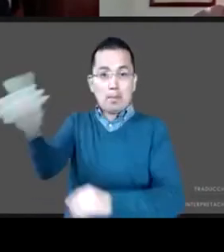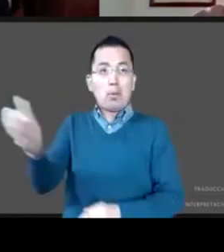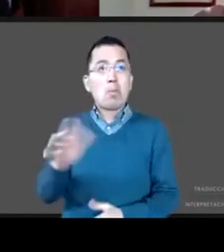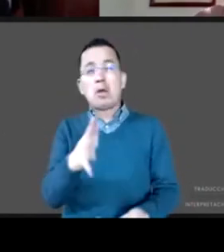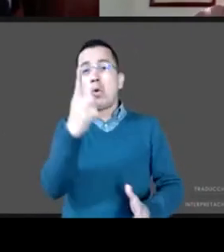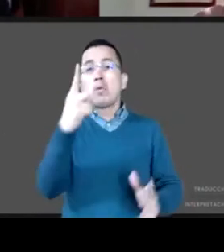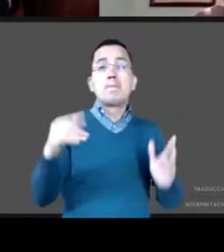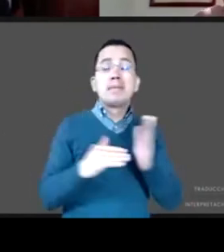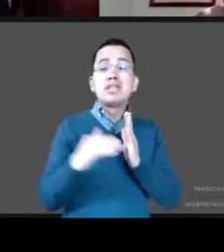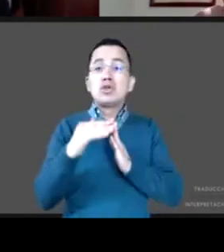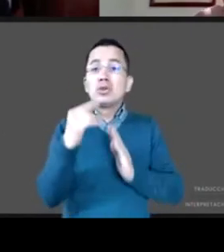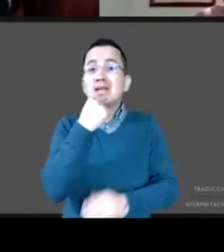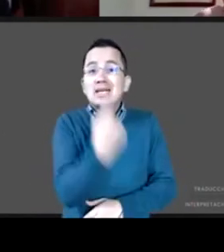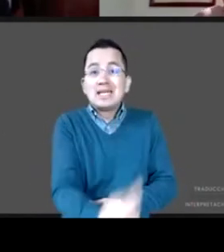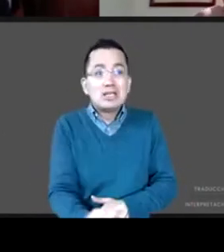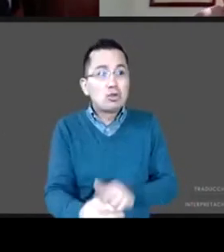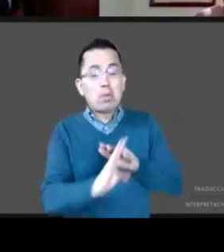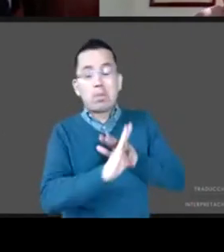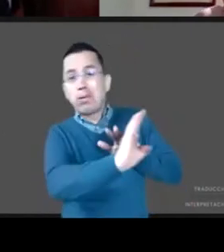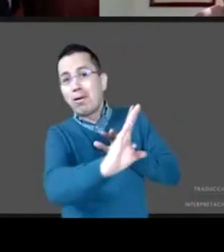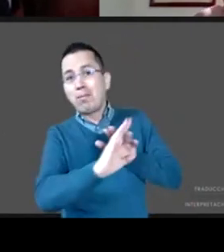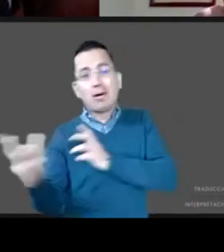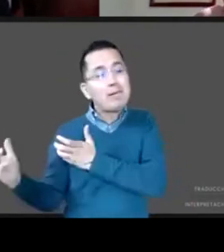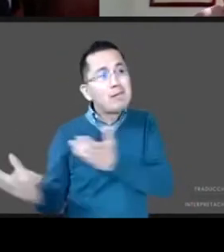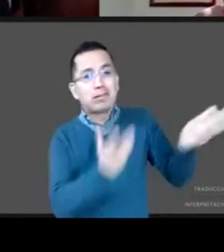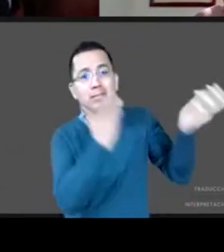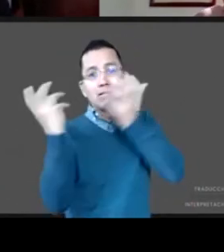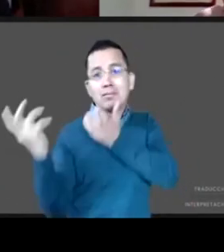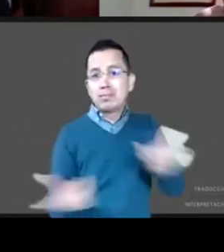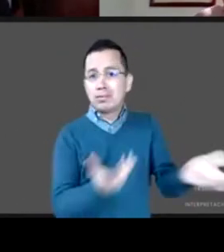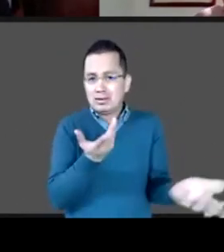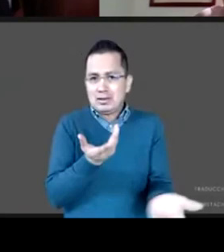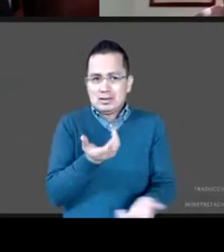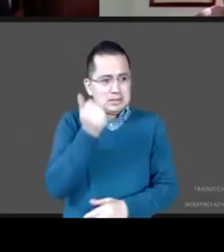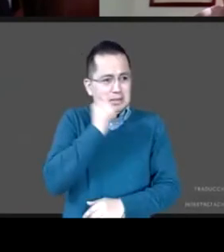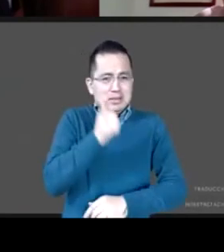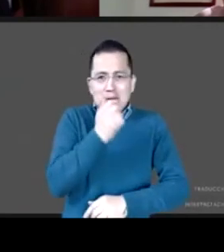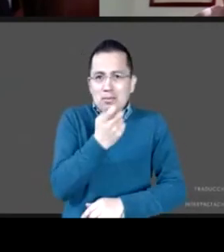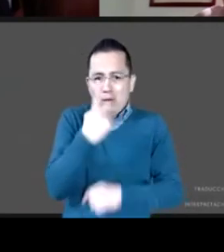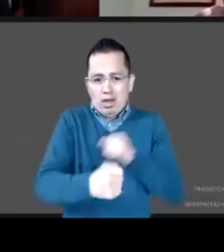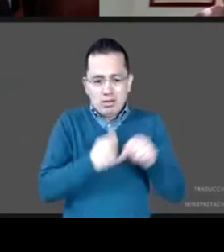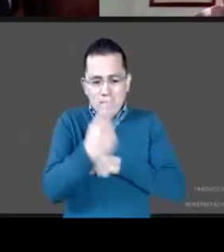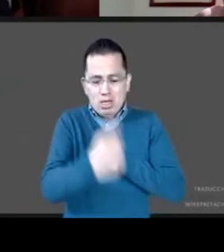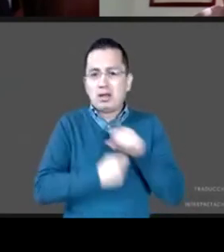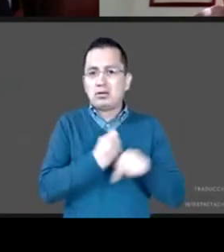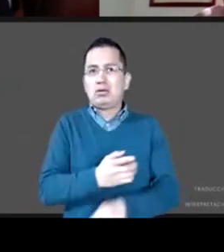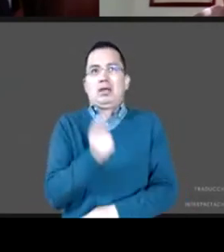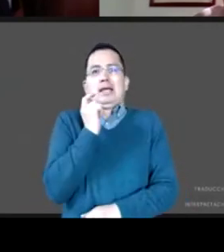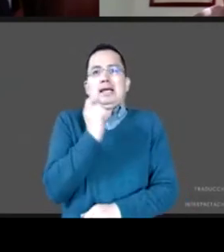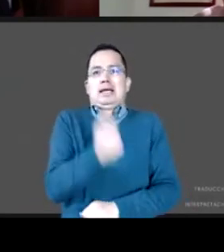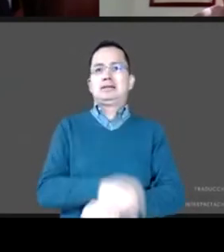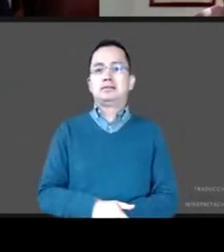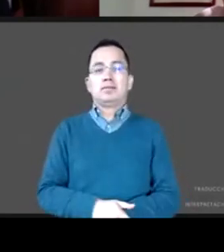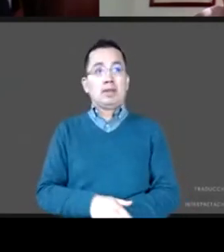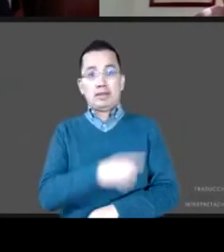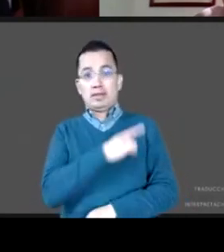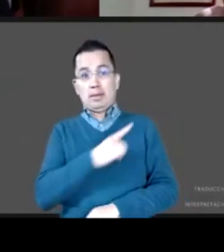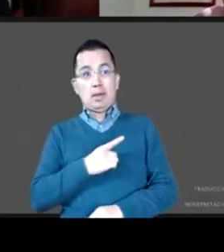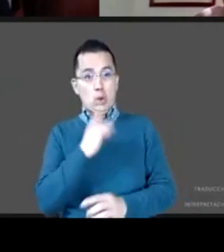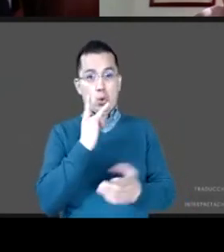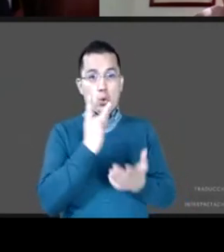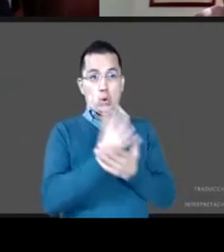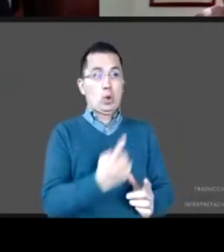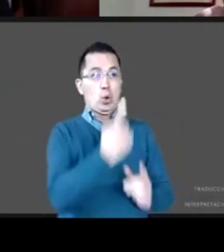puedo insistir, una de las grandes flexiones que hay que poner es que no es la acción de una institución, aunque sea